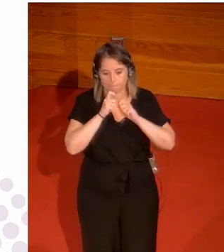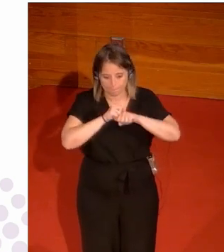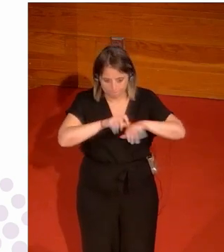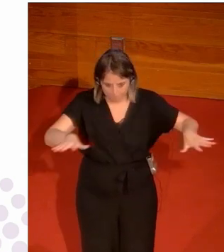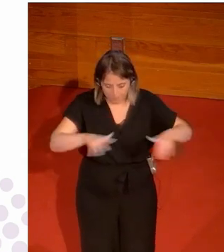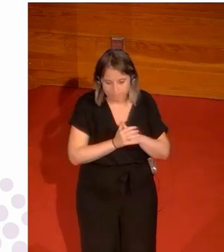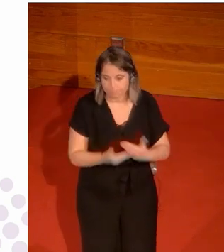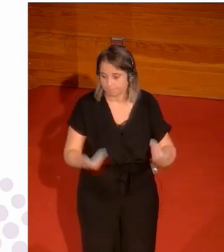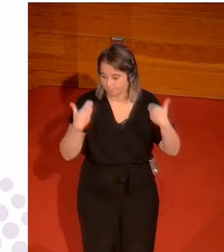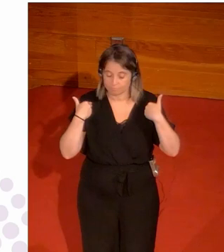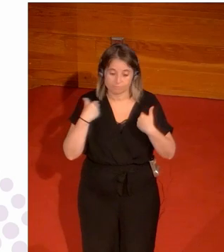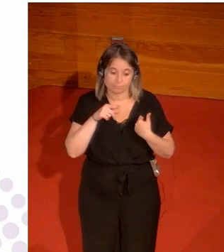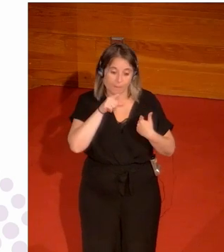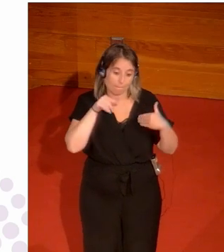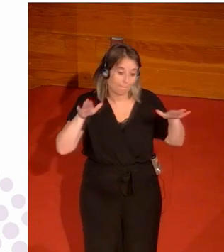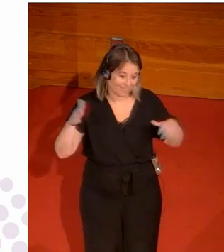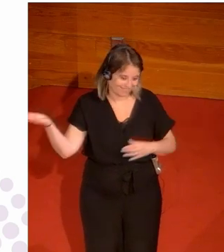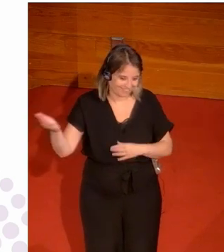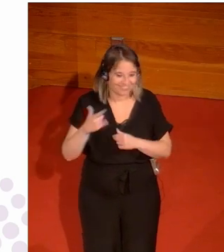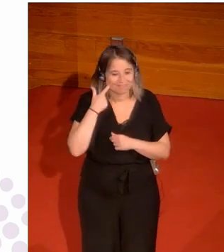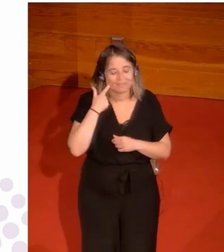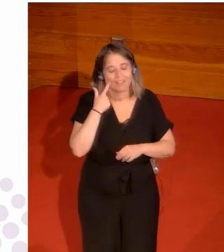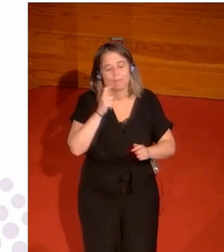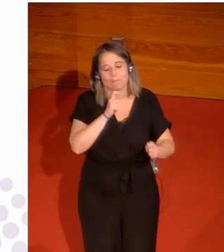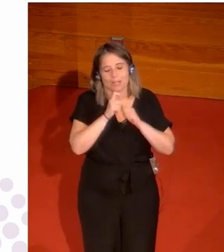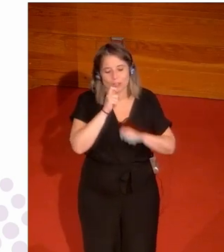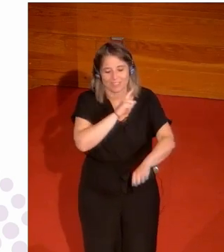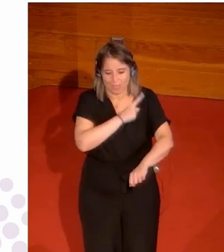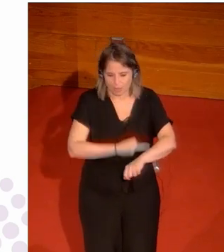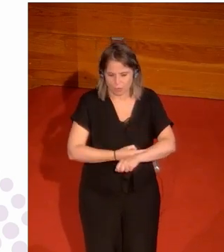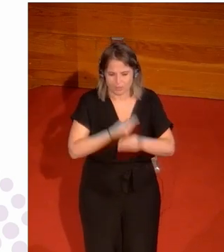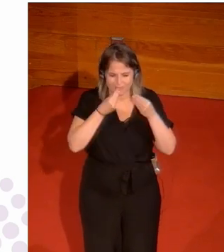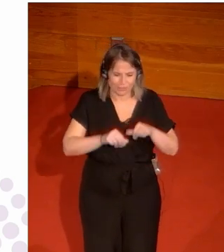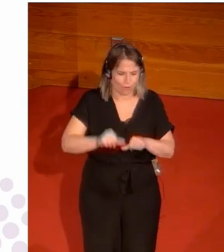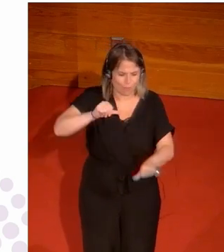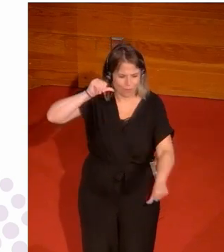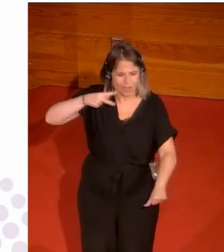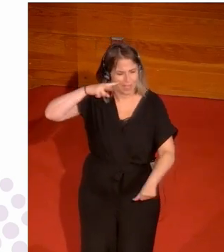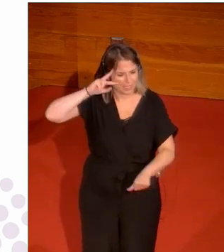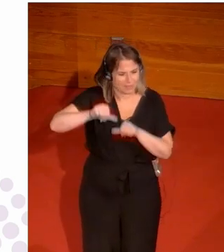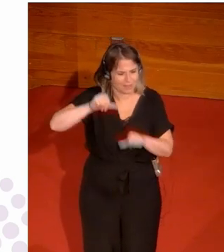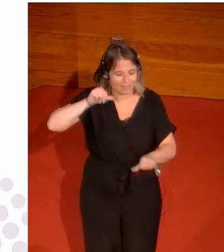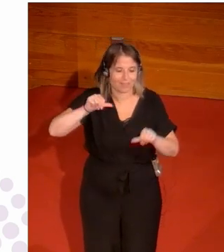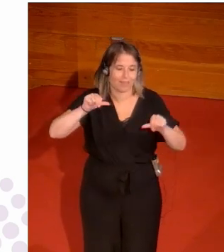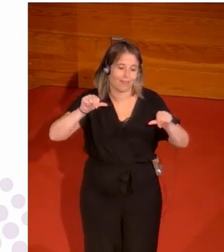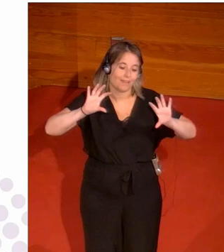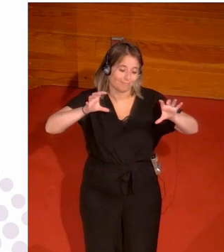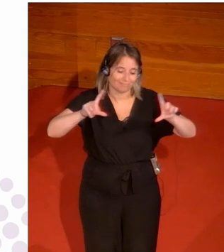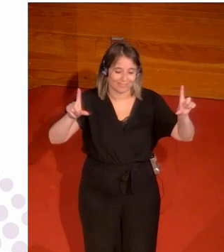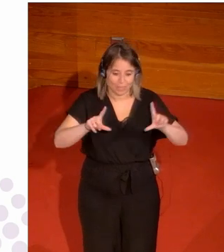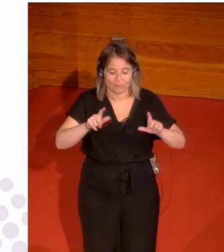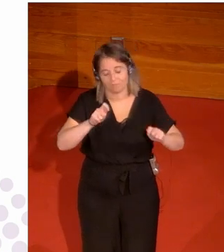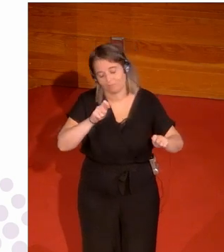a cargo de Paloma del Río, periodista deportiva con una larga carrera profesional en RTVE, desde los años